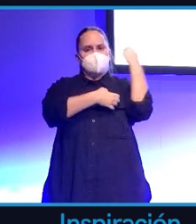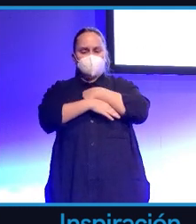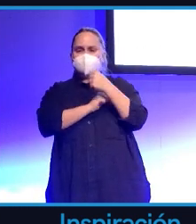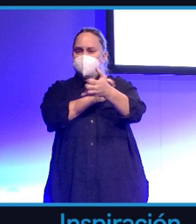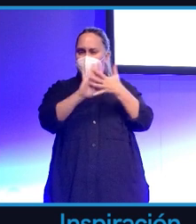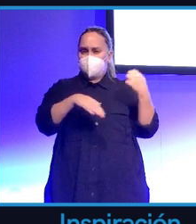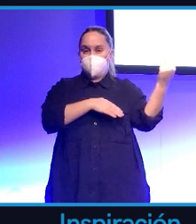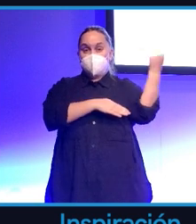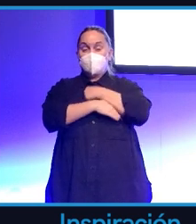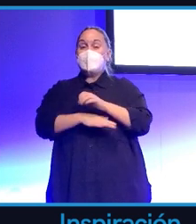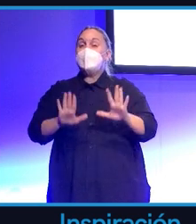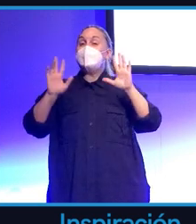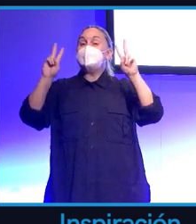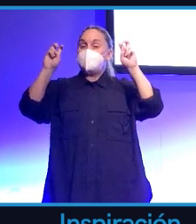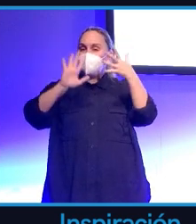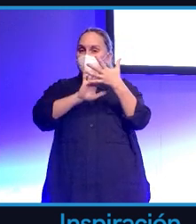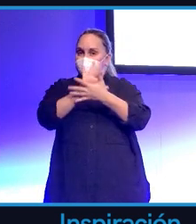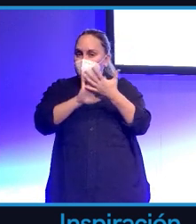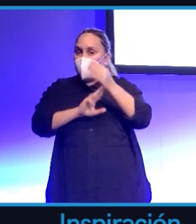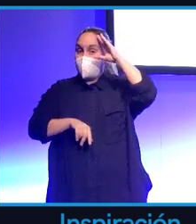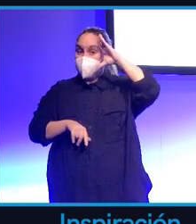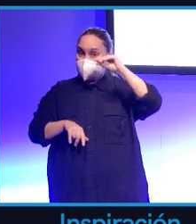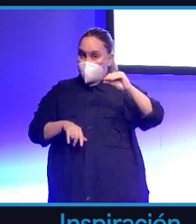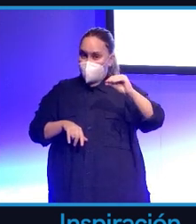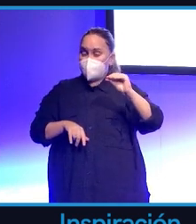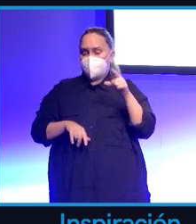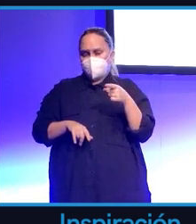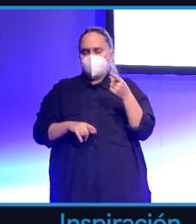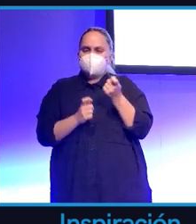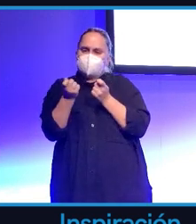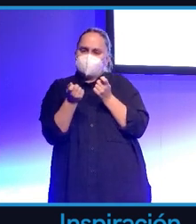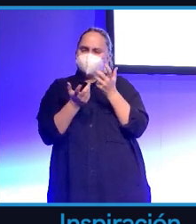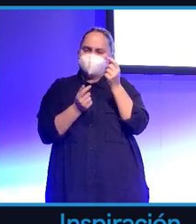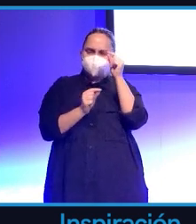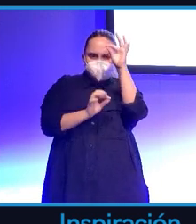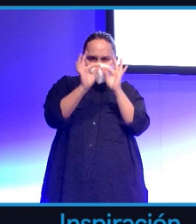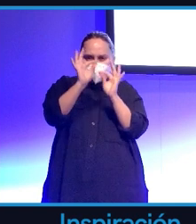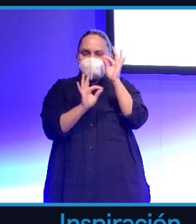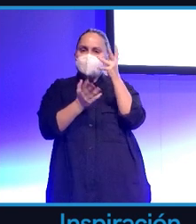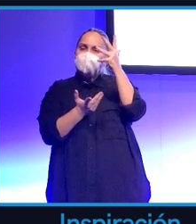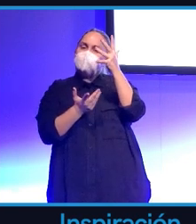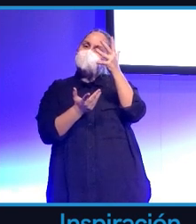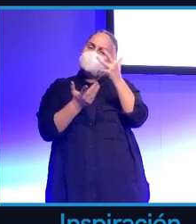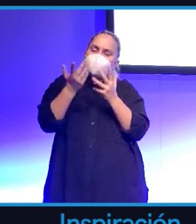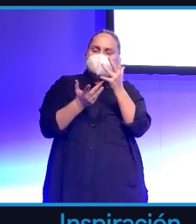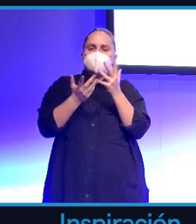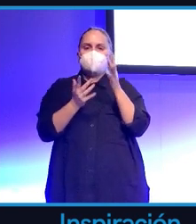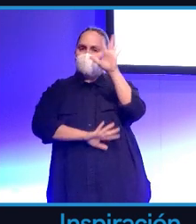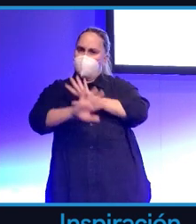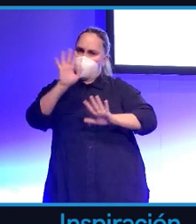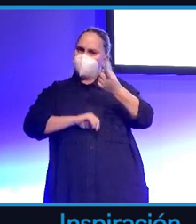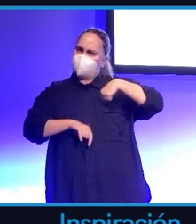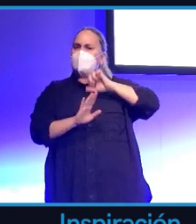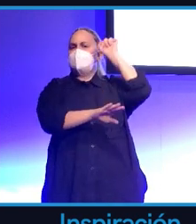los humanos. Pero a nivel de inteligencia, que es algo difícil de medir, están muy lejos de nosotros. Estamos muy, muy lejos.